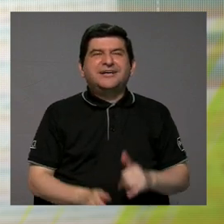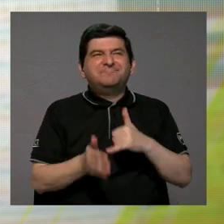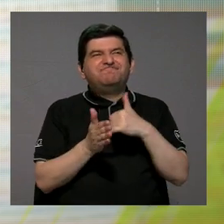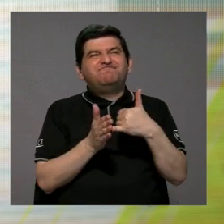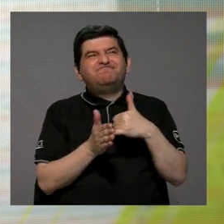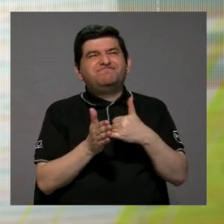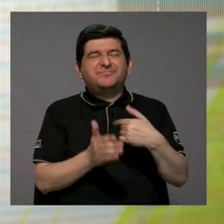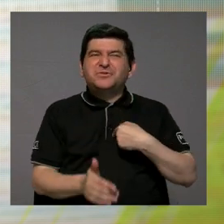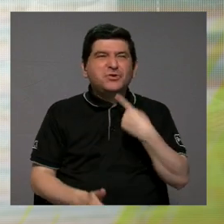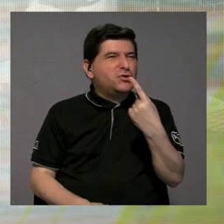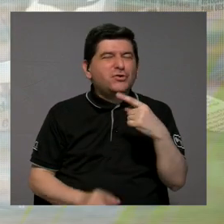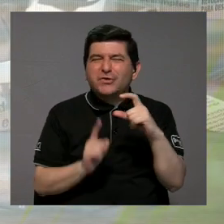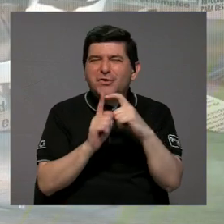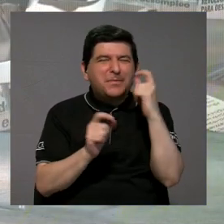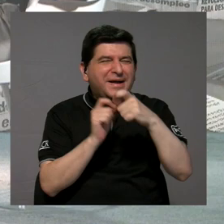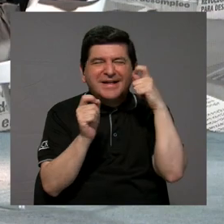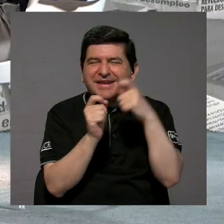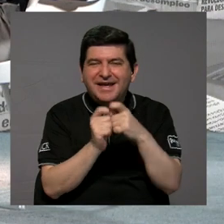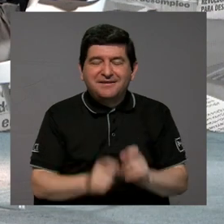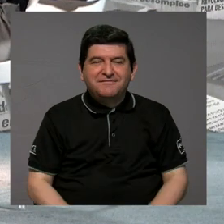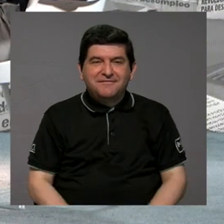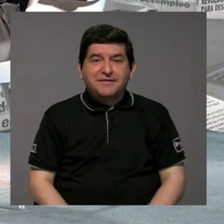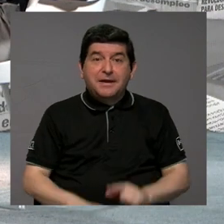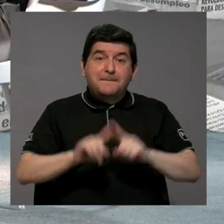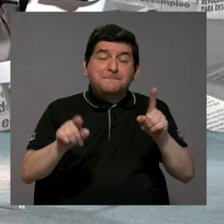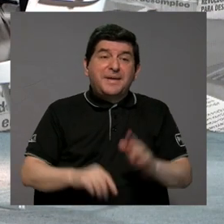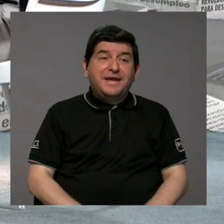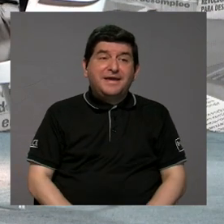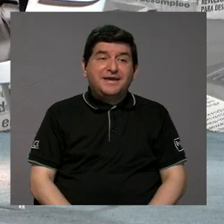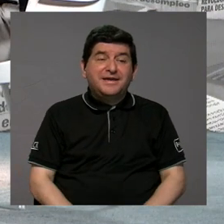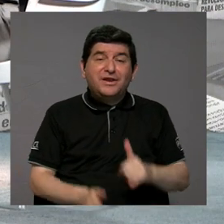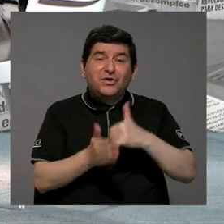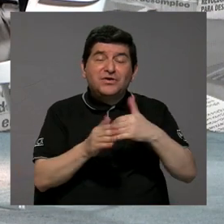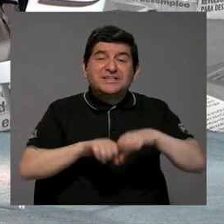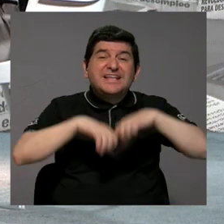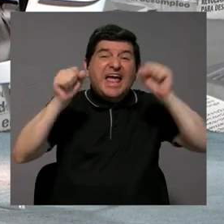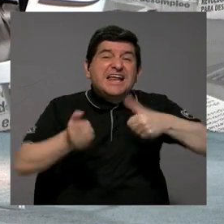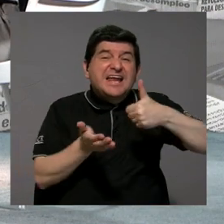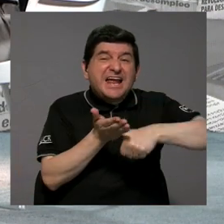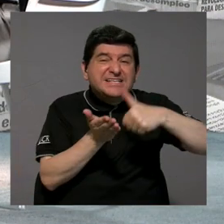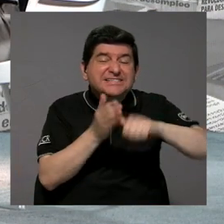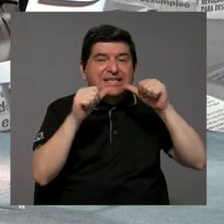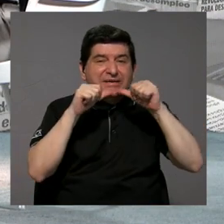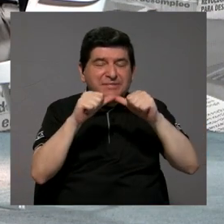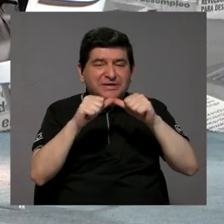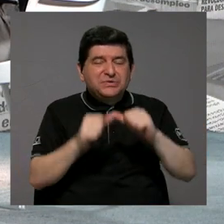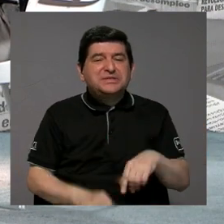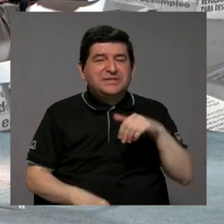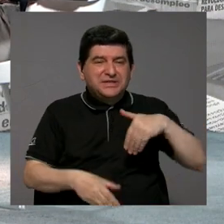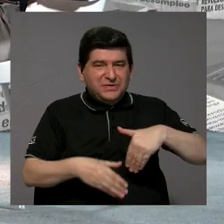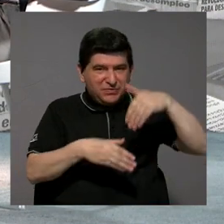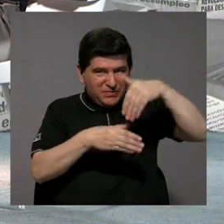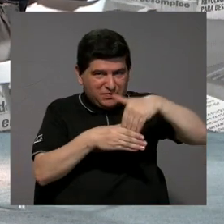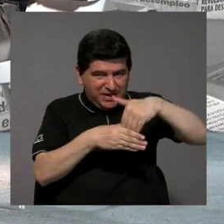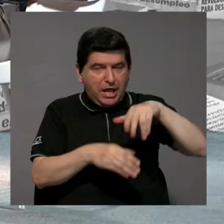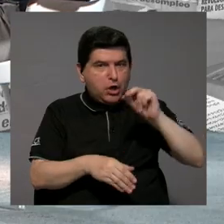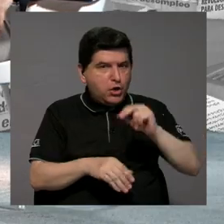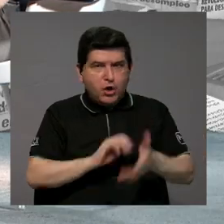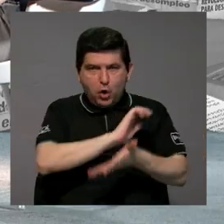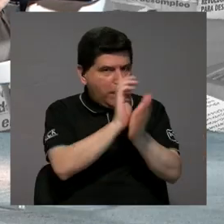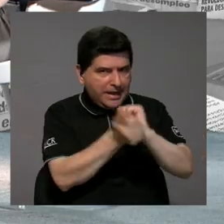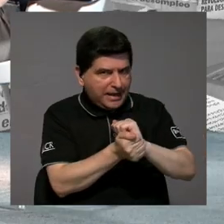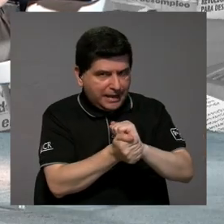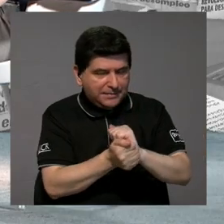Algunas debilidades, que yo no diría debilidades, sino que hay algunas debilidades del sistema electoral que todavía siguen pendientes, no de la